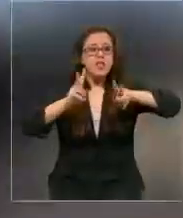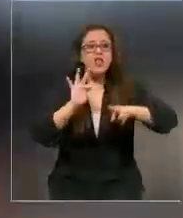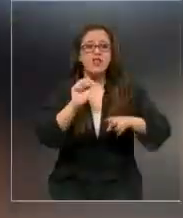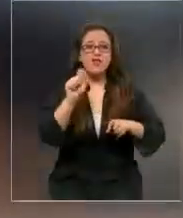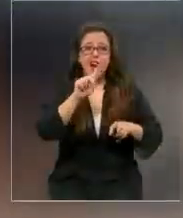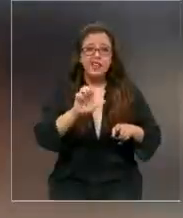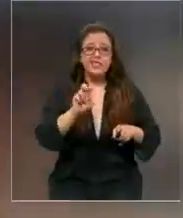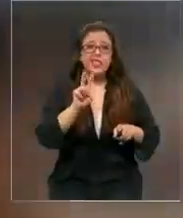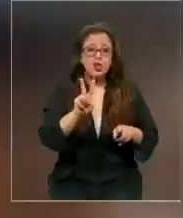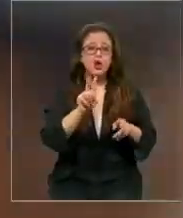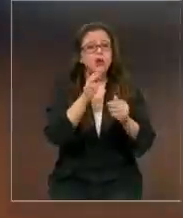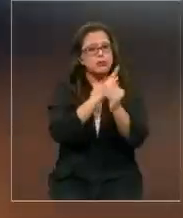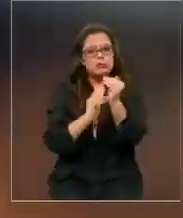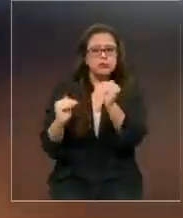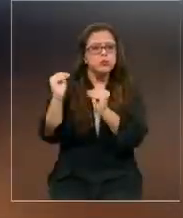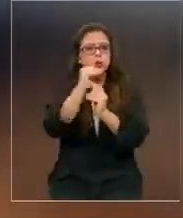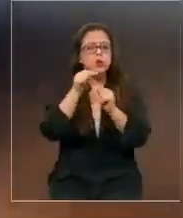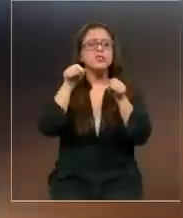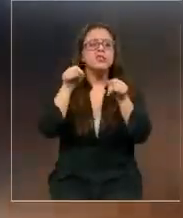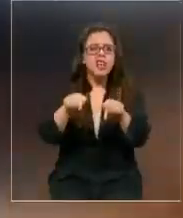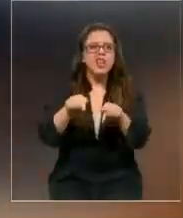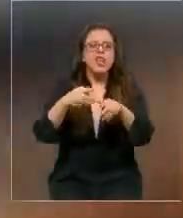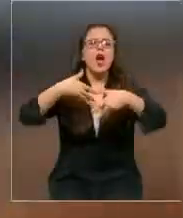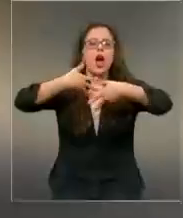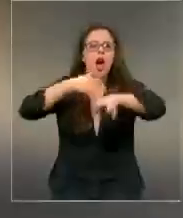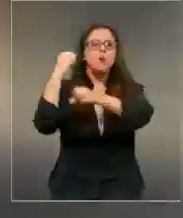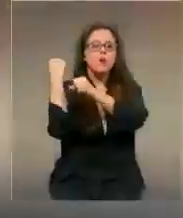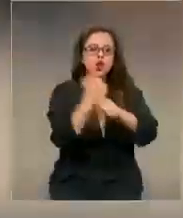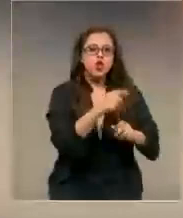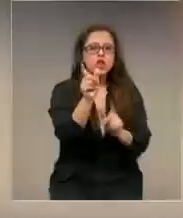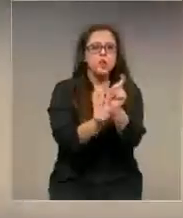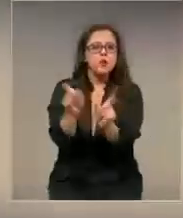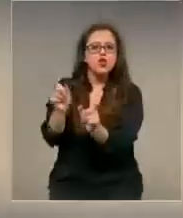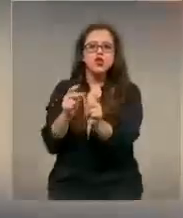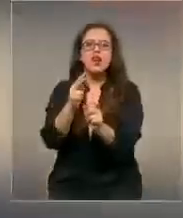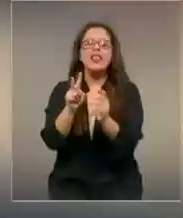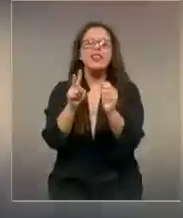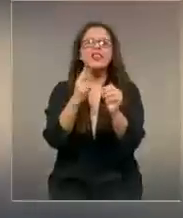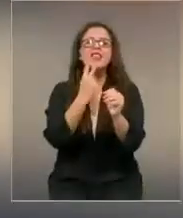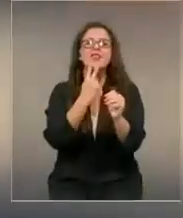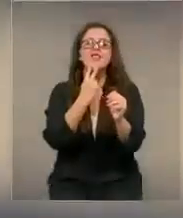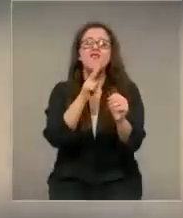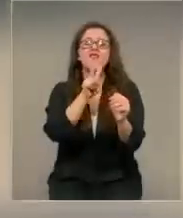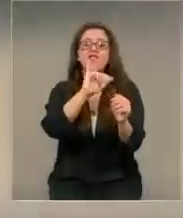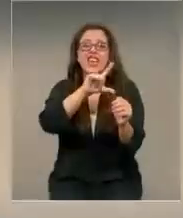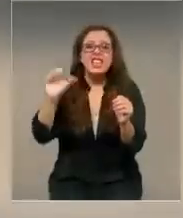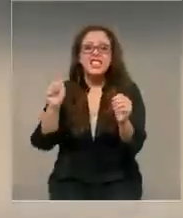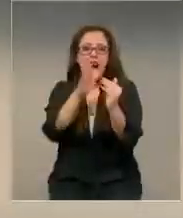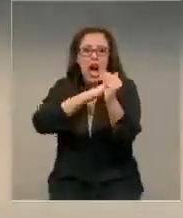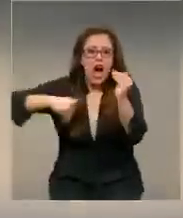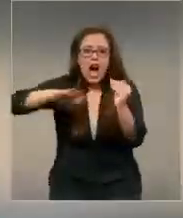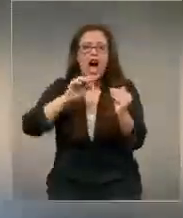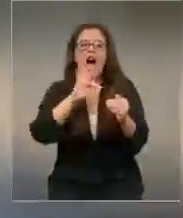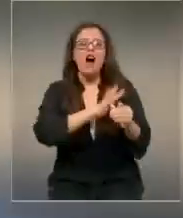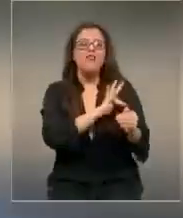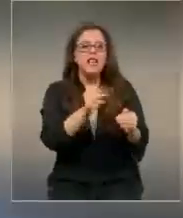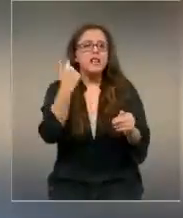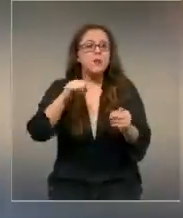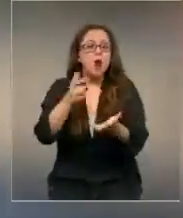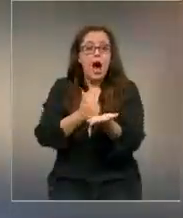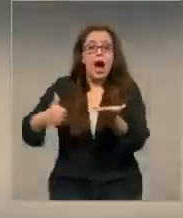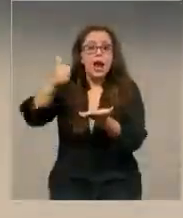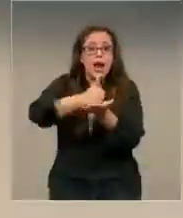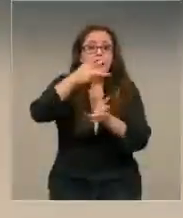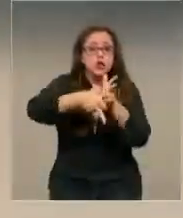fase 2. La intervención policial provocó protestas de pobladores de Villafrancia. El alcalde de Estación Central reaccionó